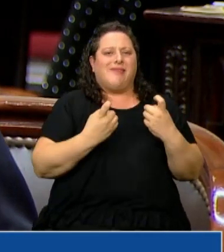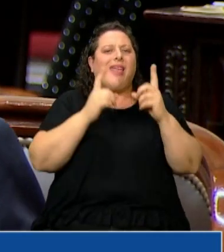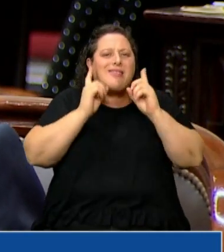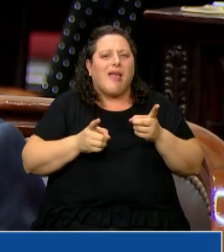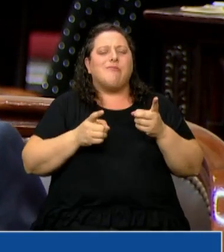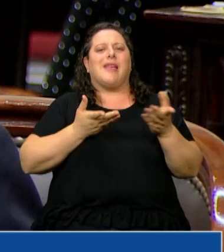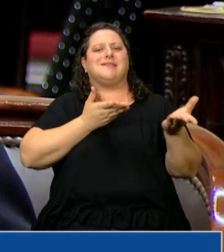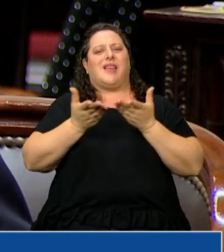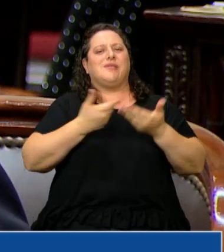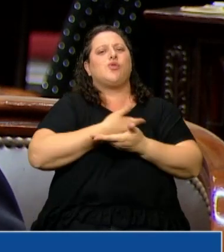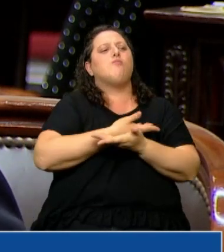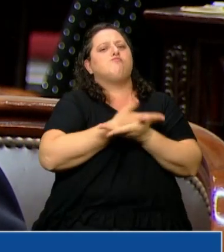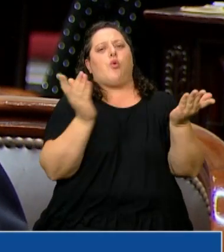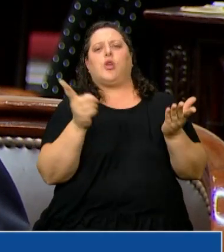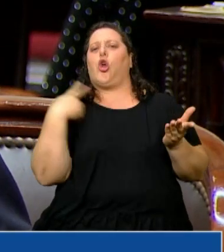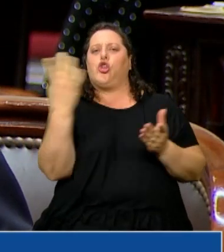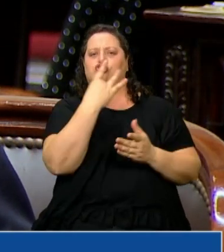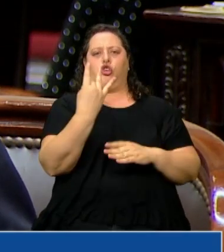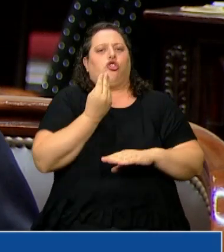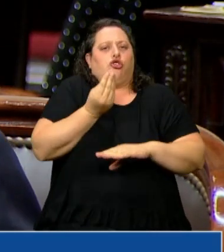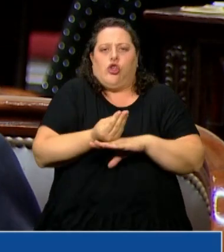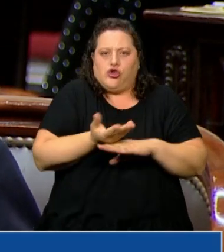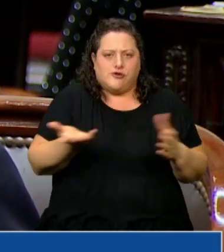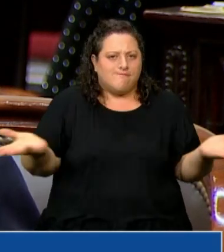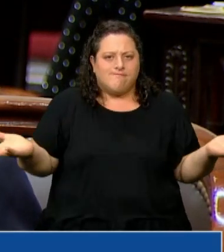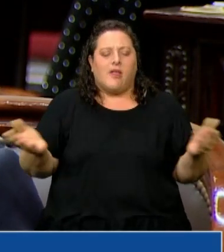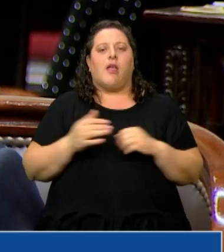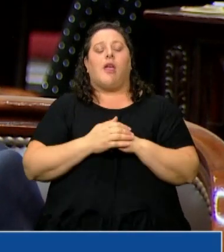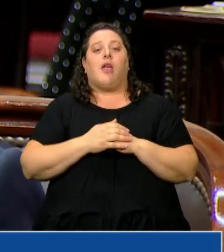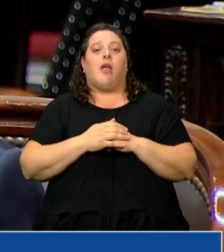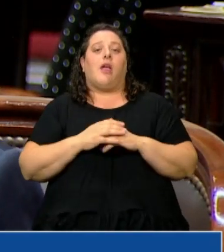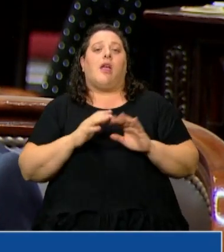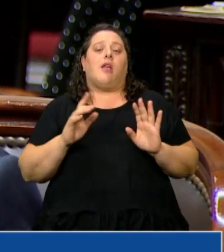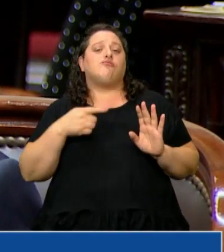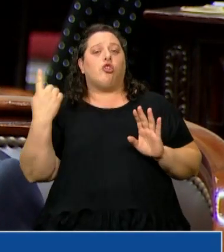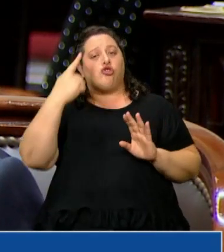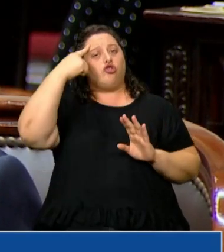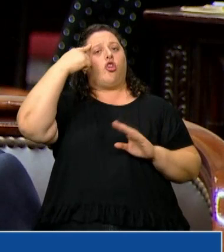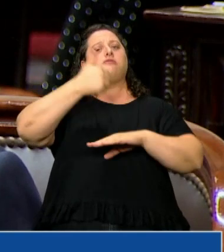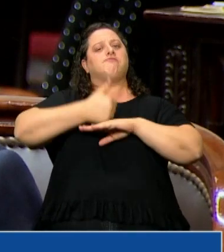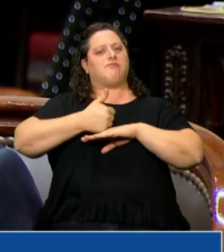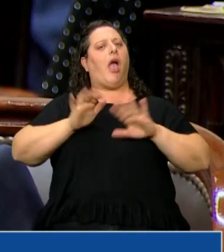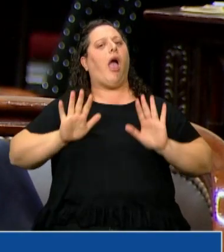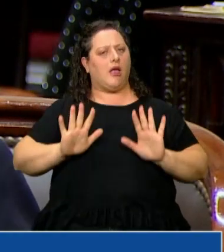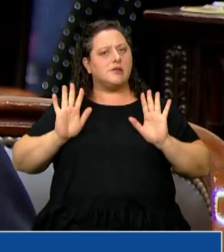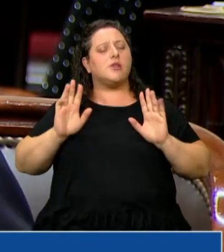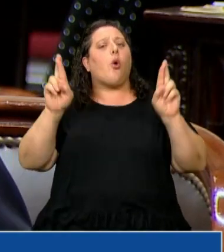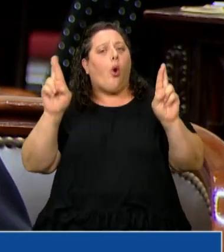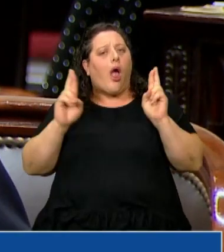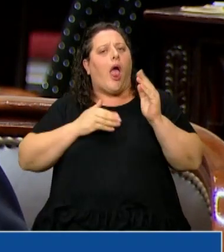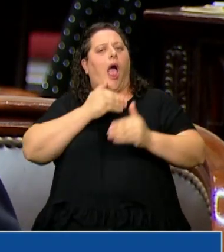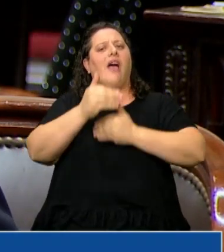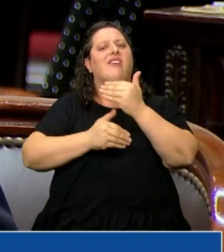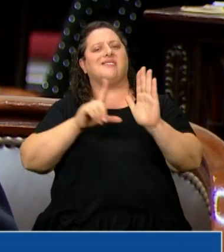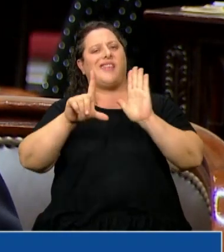para el que nosotros estamos elegidos. Así que esa es nuestra posición, espero que podamos avanzar en tener una